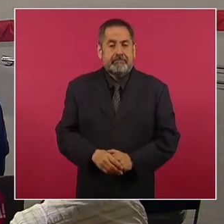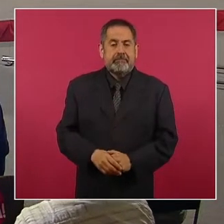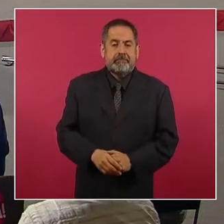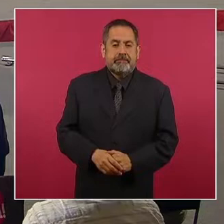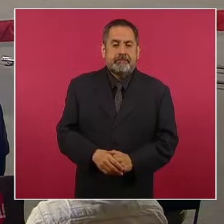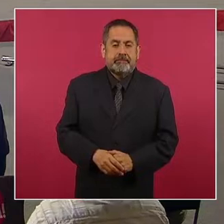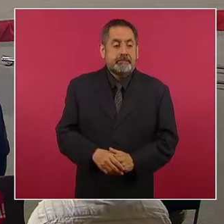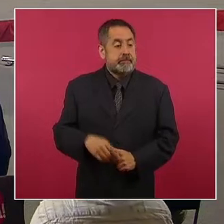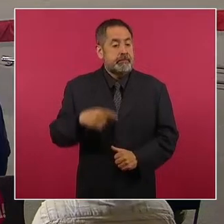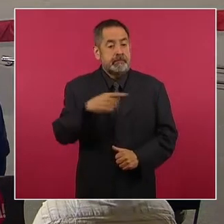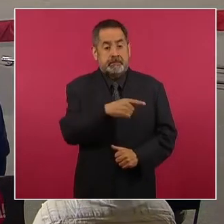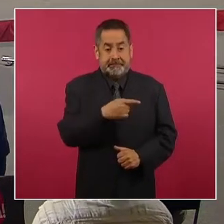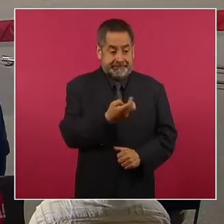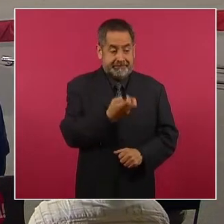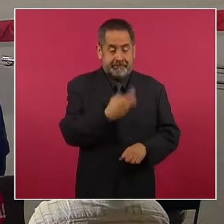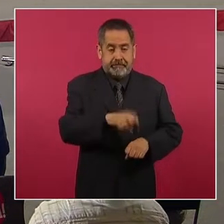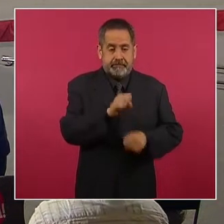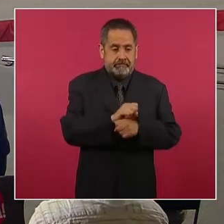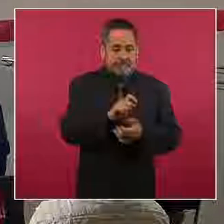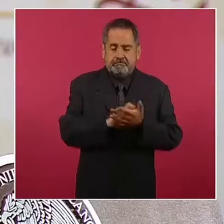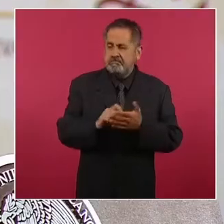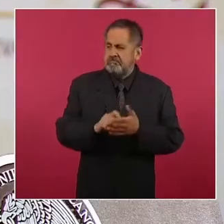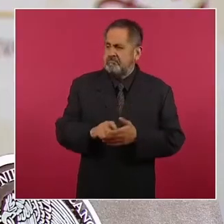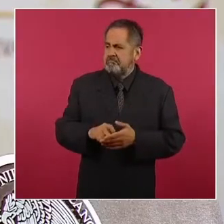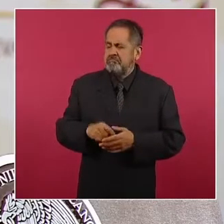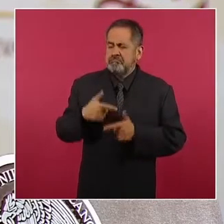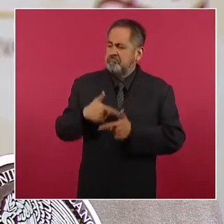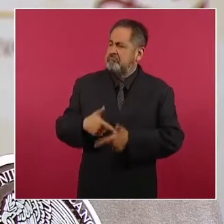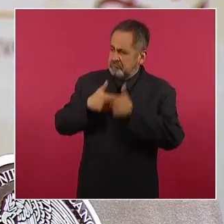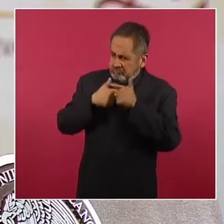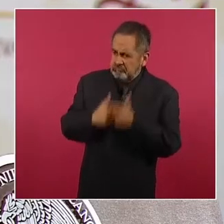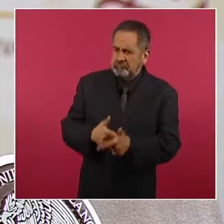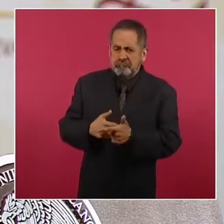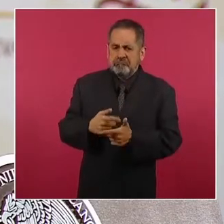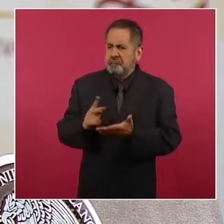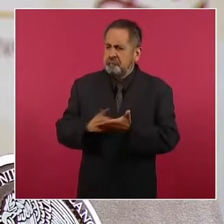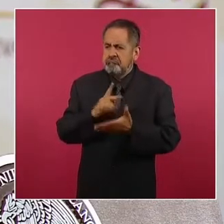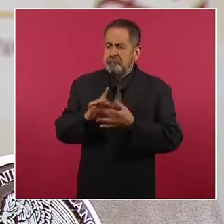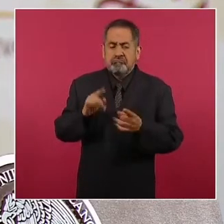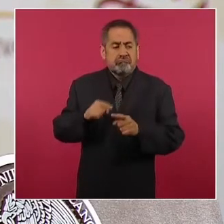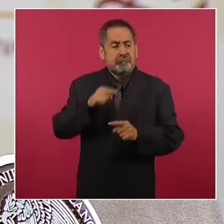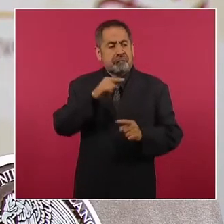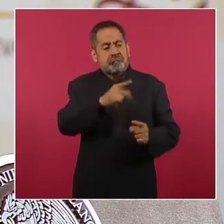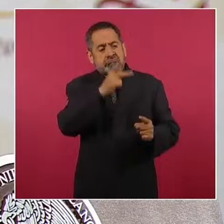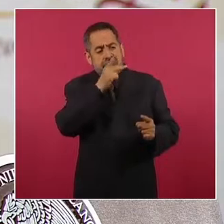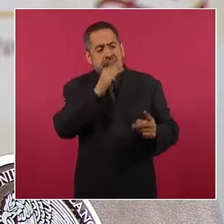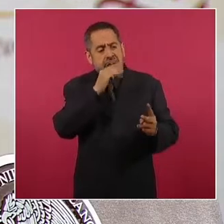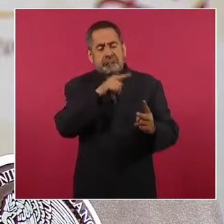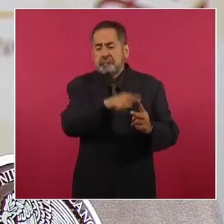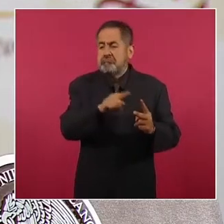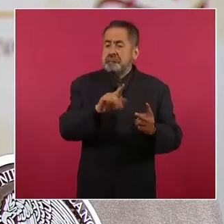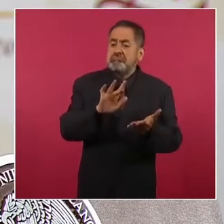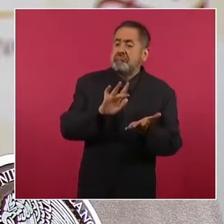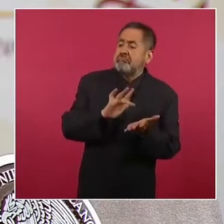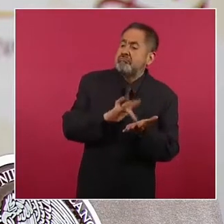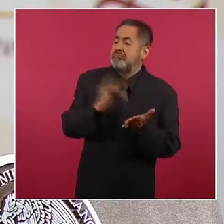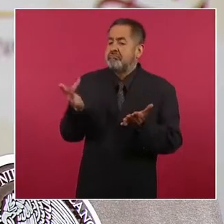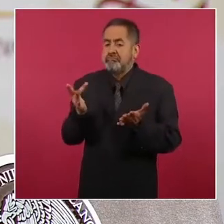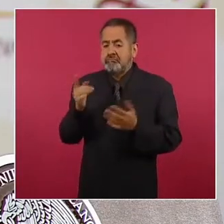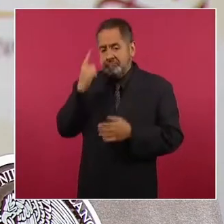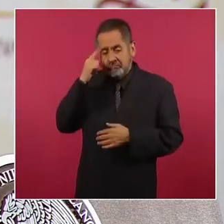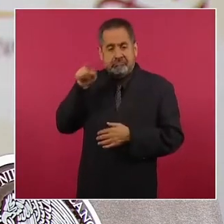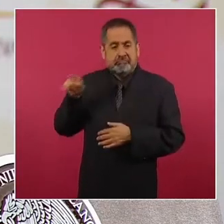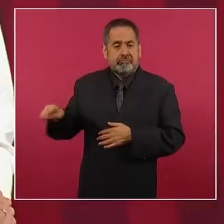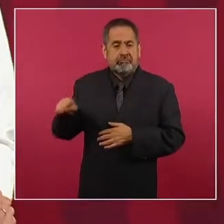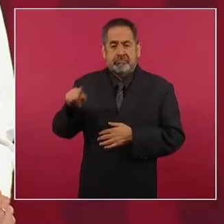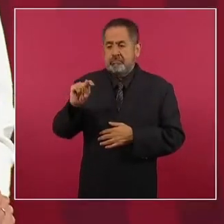Escribe esta semana. Sostengo y he sugerido en este espacio que los padres también deben agradecer a Tomás